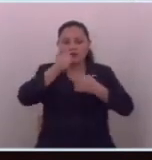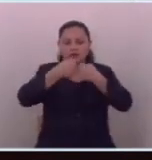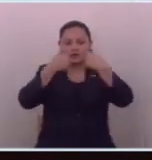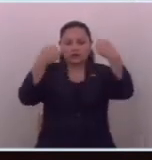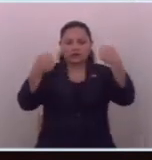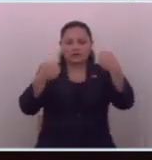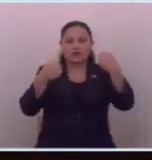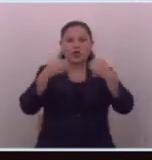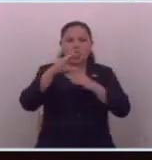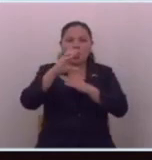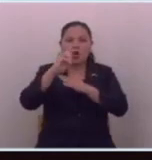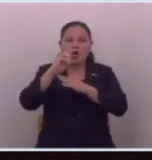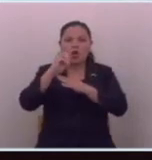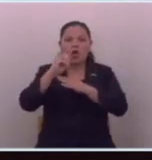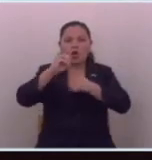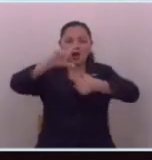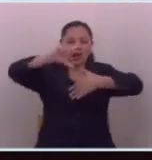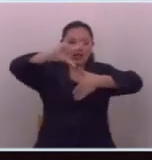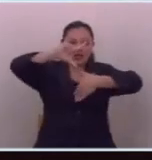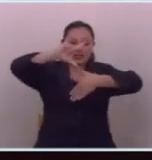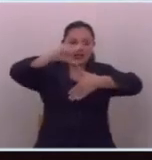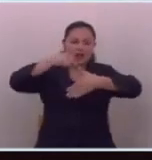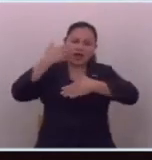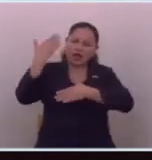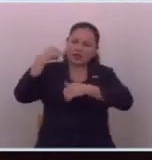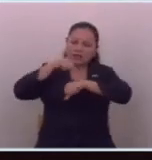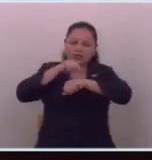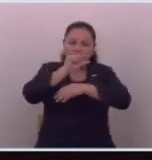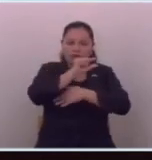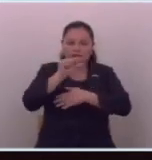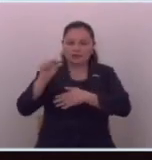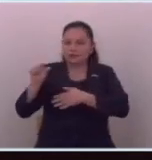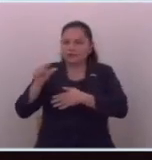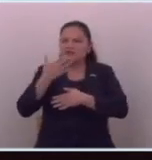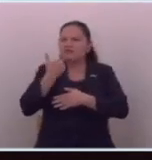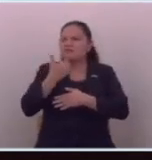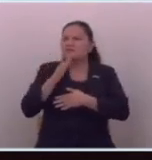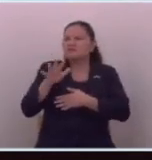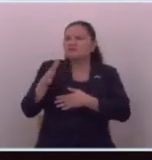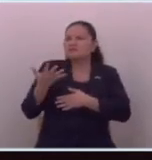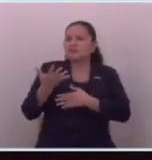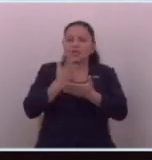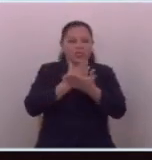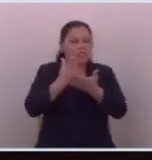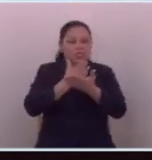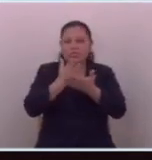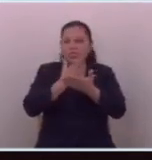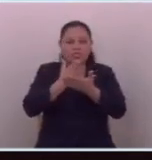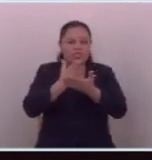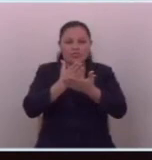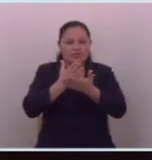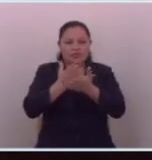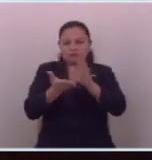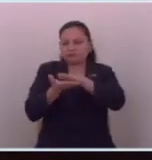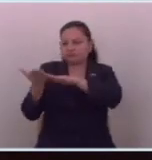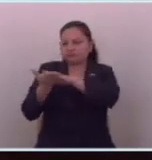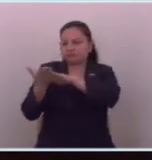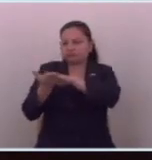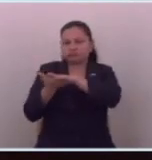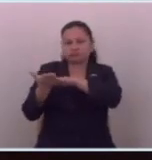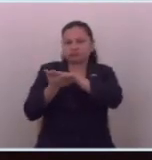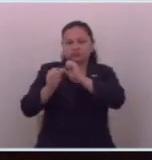colatino como se llamaba en su momento se quedó sin papel para poder publicar